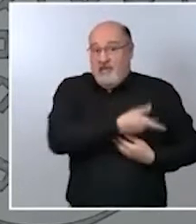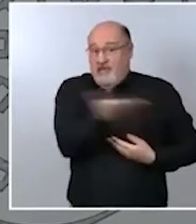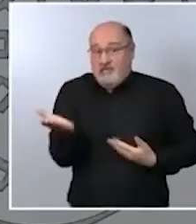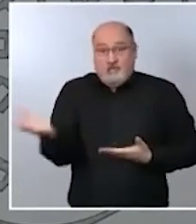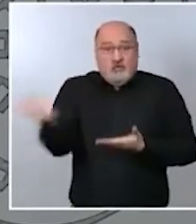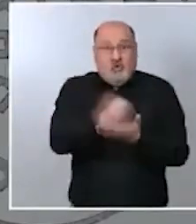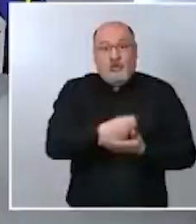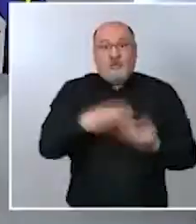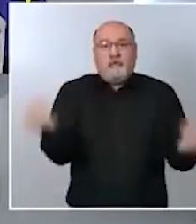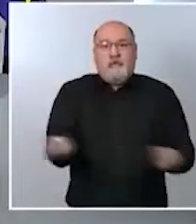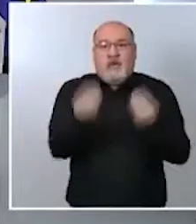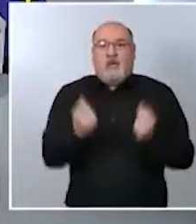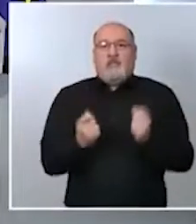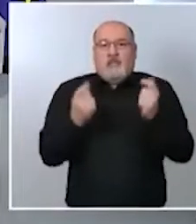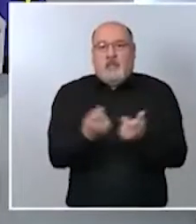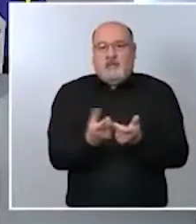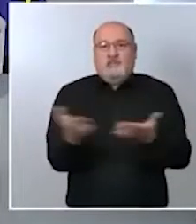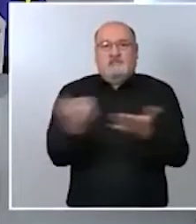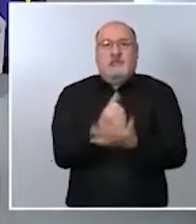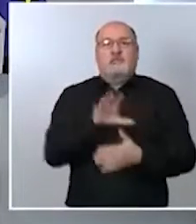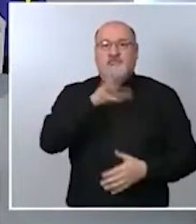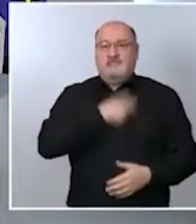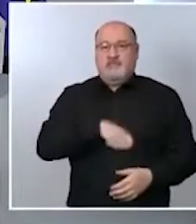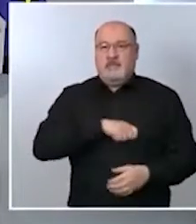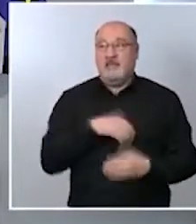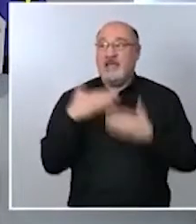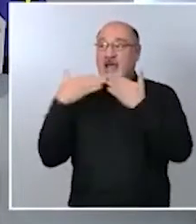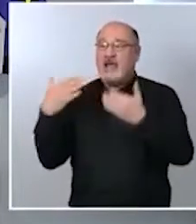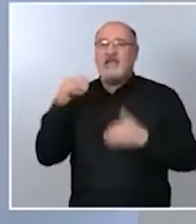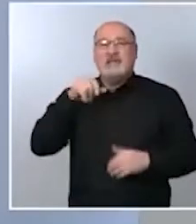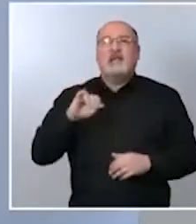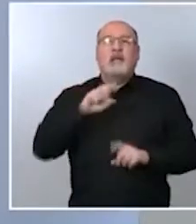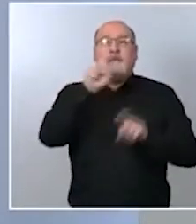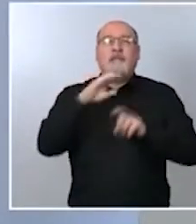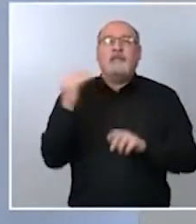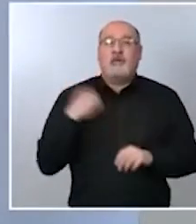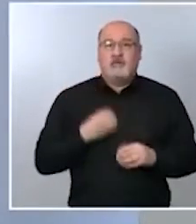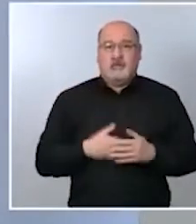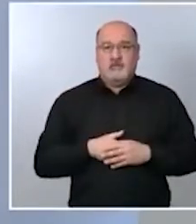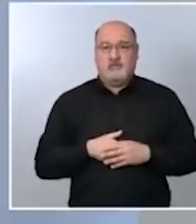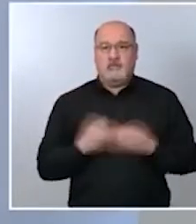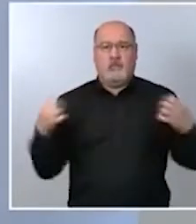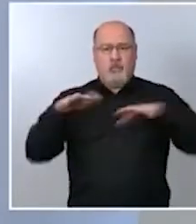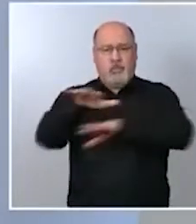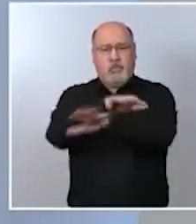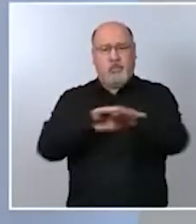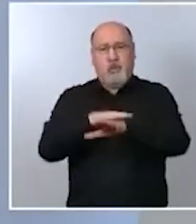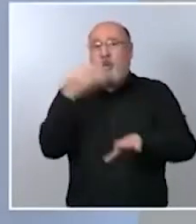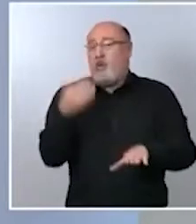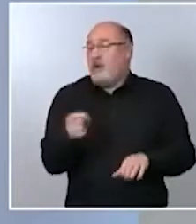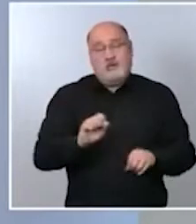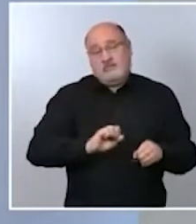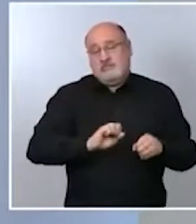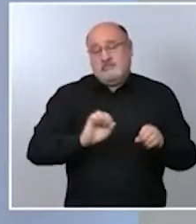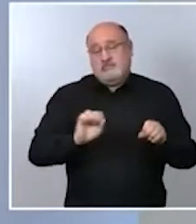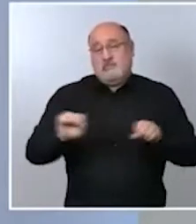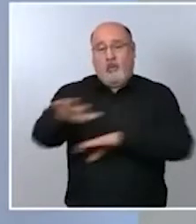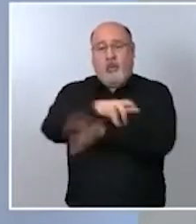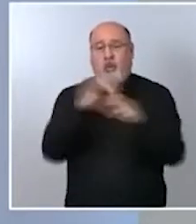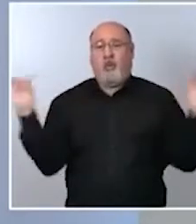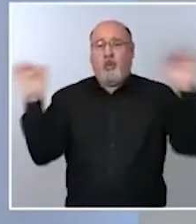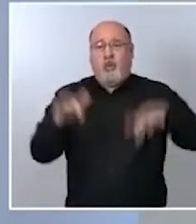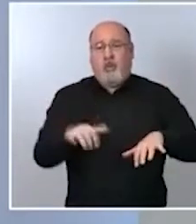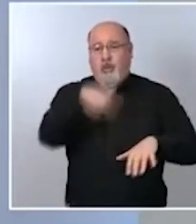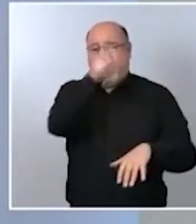compatriota Muchas gracias Ana por su pregunta ninguna aglomeración es buena pero es verdad que en fin vamos a